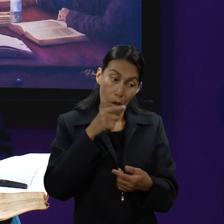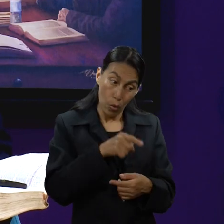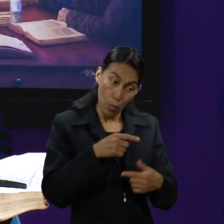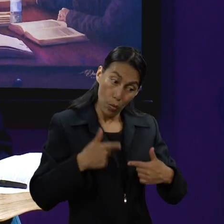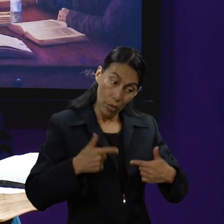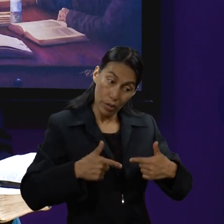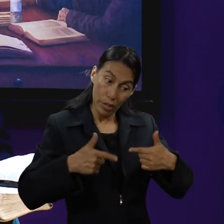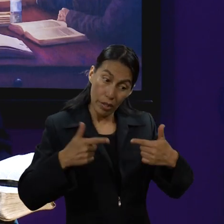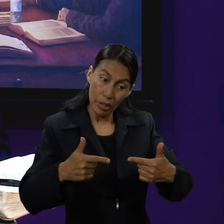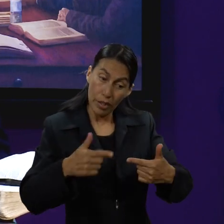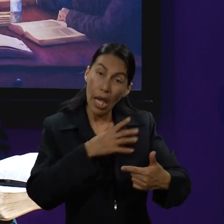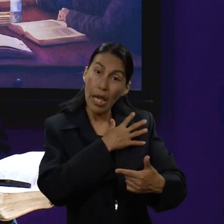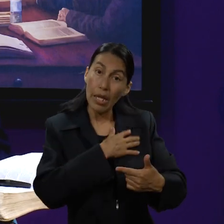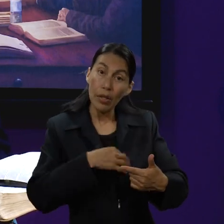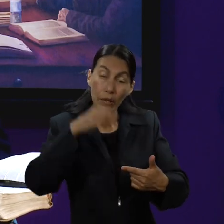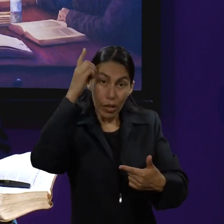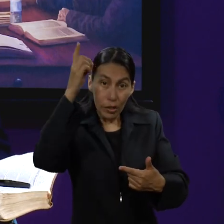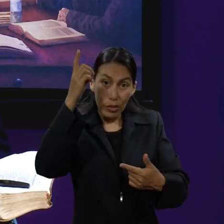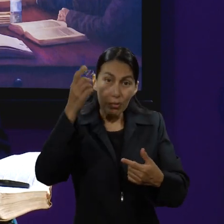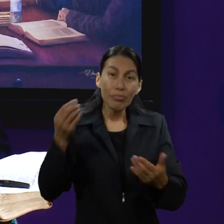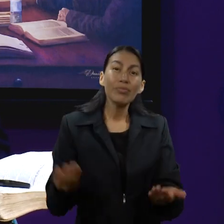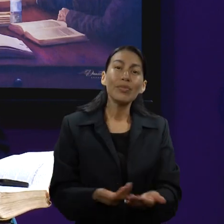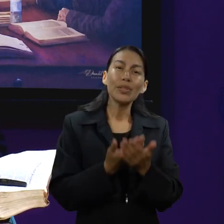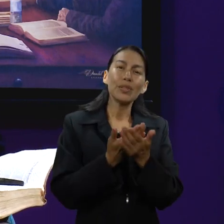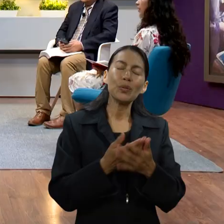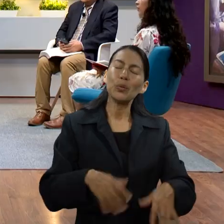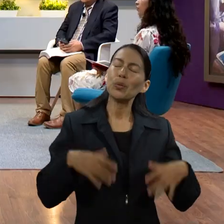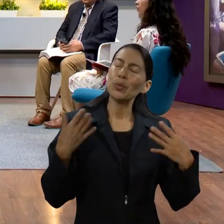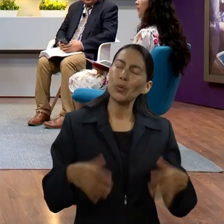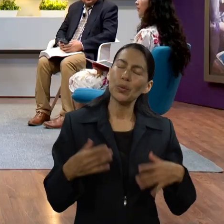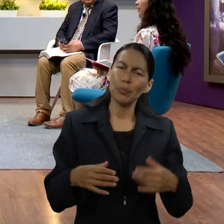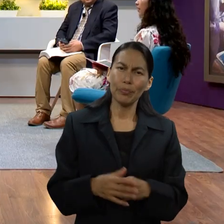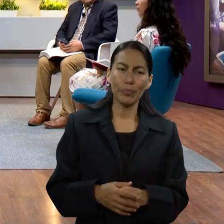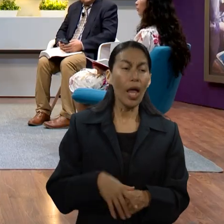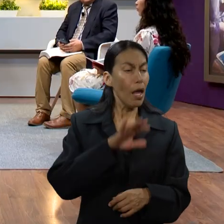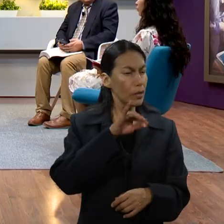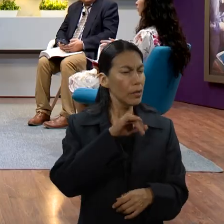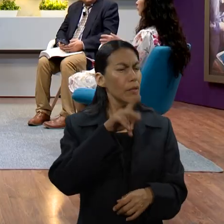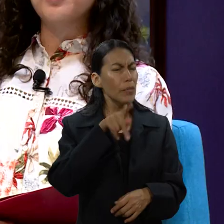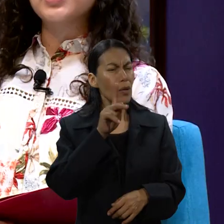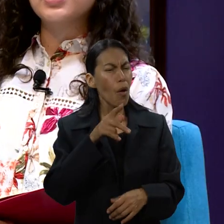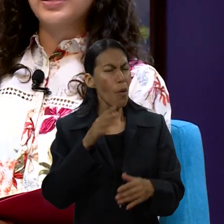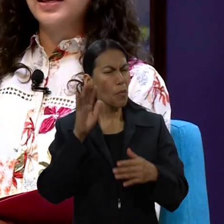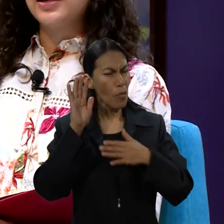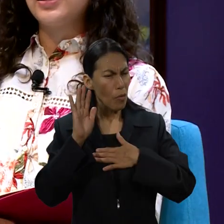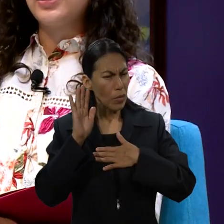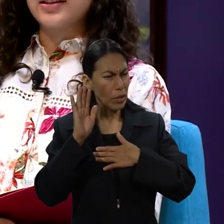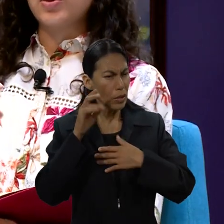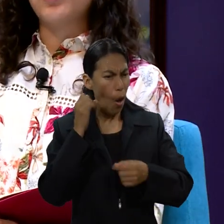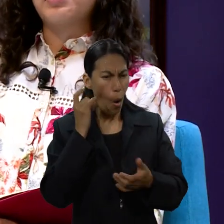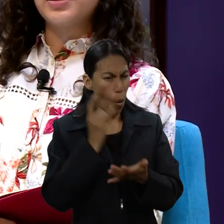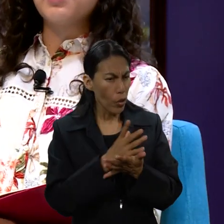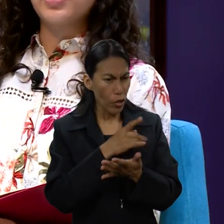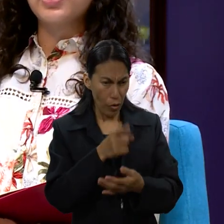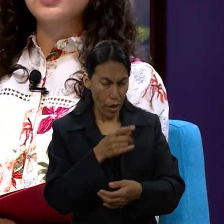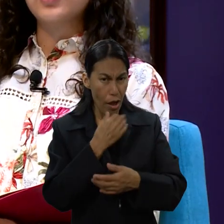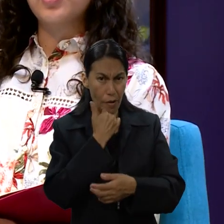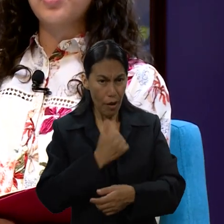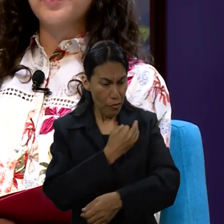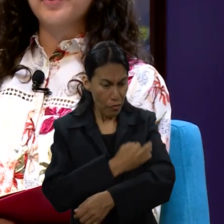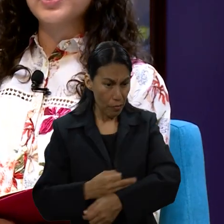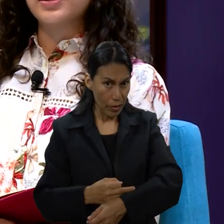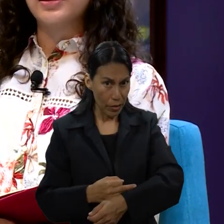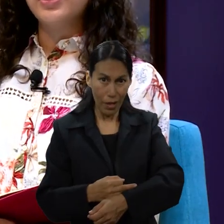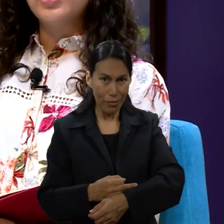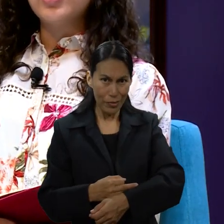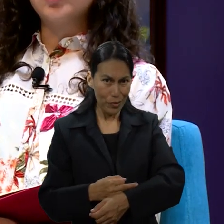descendencia tendrá quién, el hijo de Dios. Y no solamente era como una promesa hacia él y su familia inmediata, sino